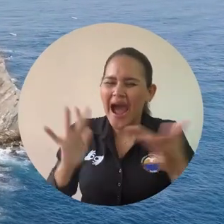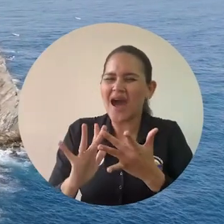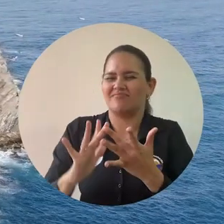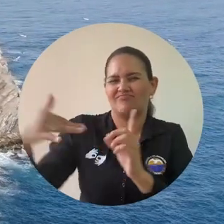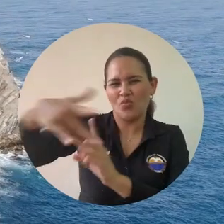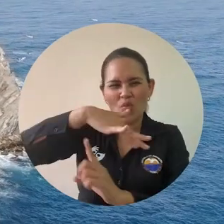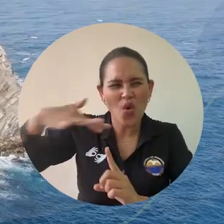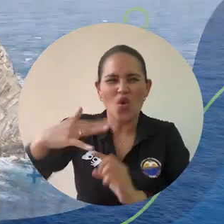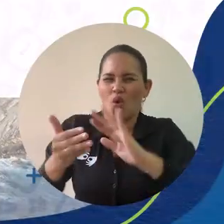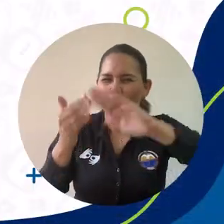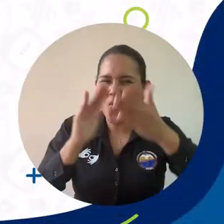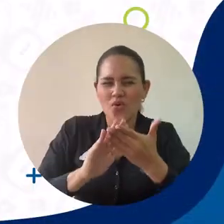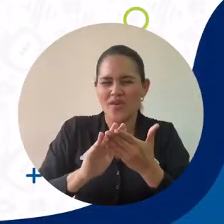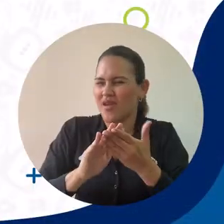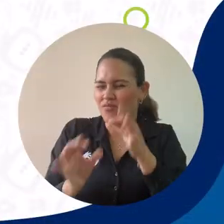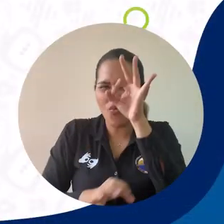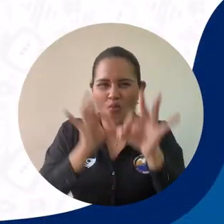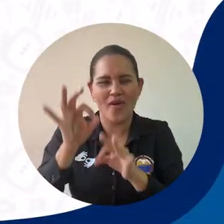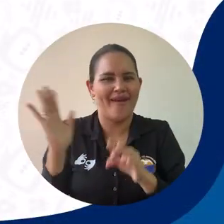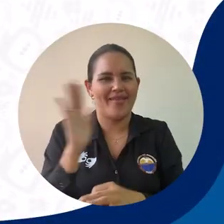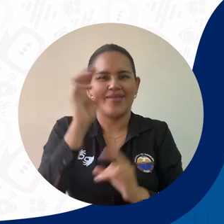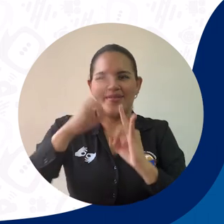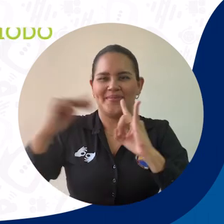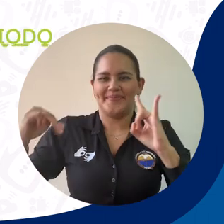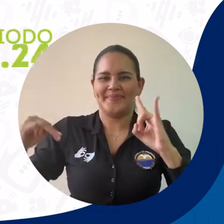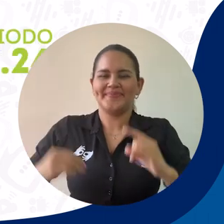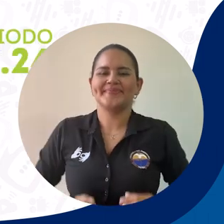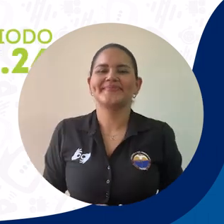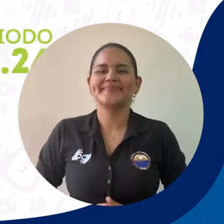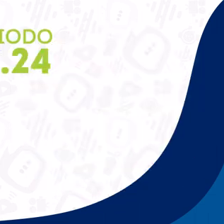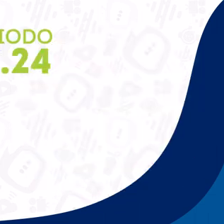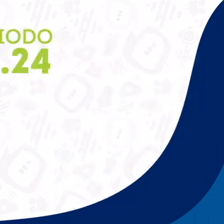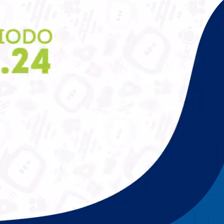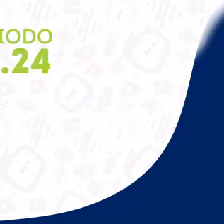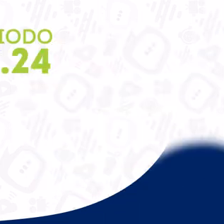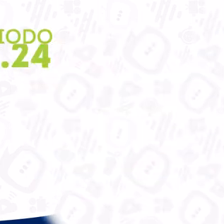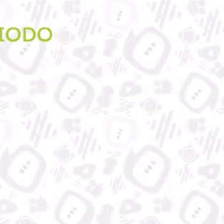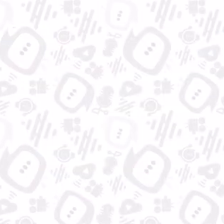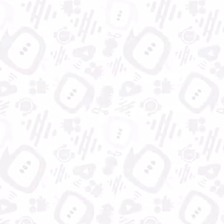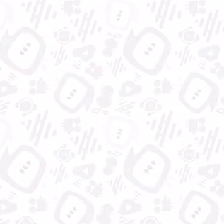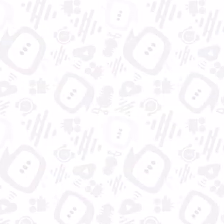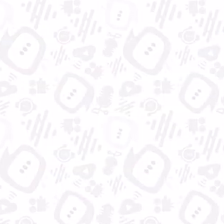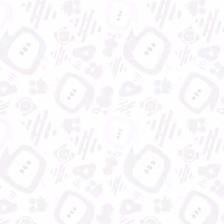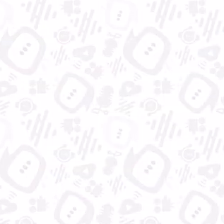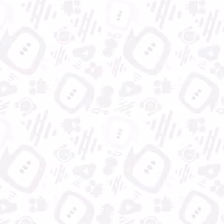comunidades y el medio ambiente. Universidad del Magdalena, aún más incluyente e innovadora.